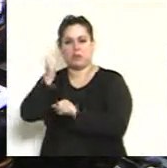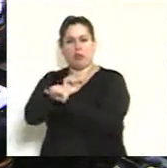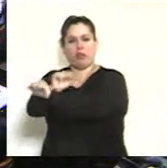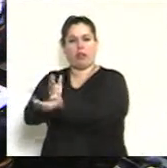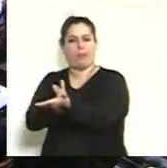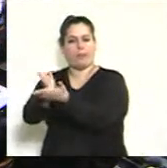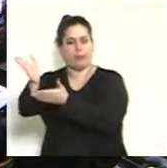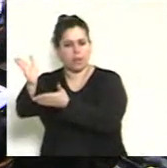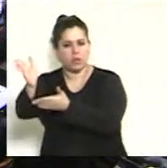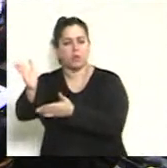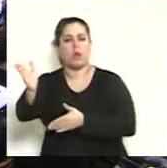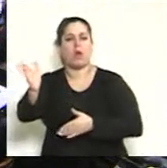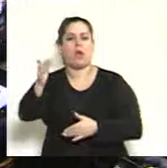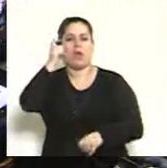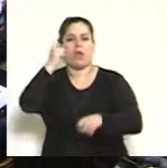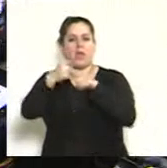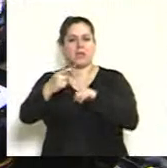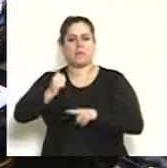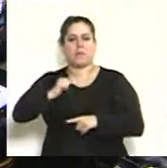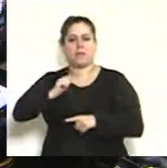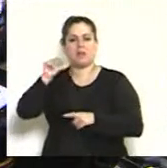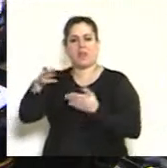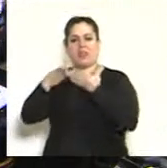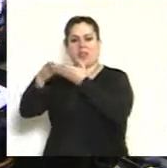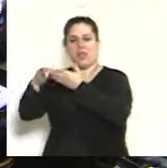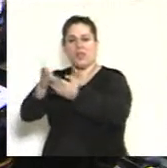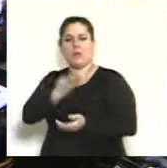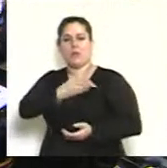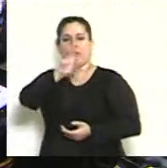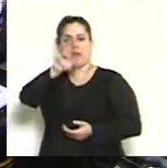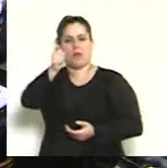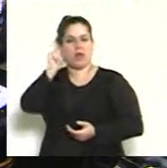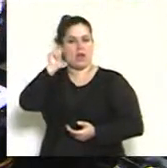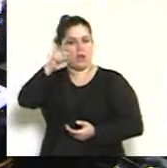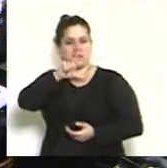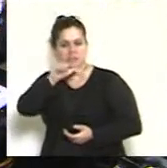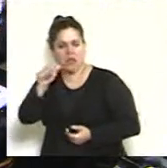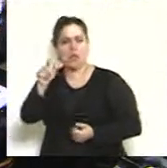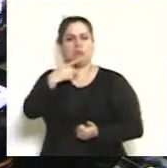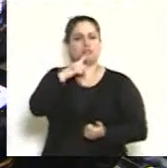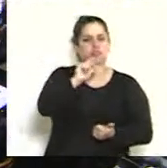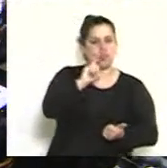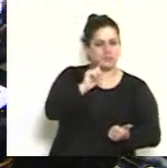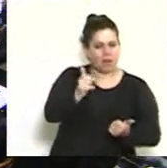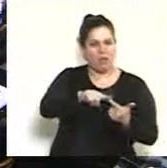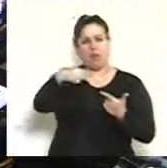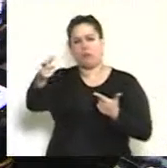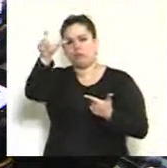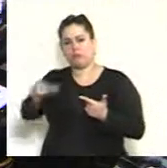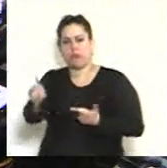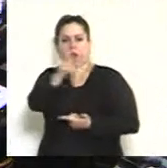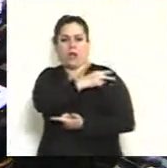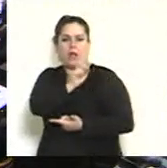perpetua de los ex-capitanes de Fragata Luis Sosa y Enrique Jorge del Real y del cabo